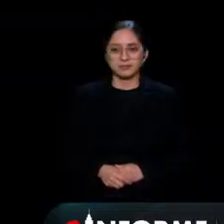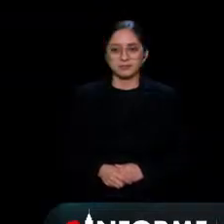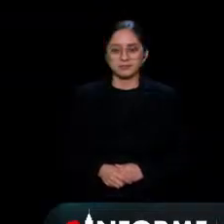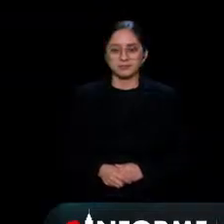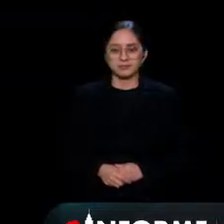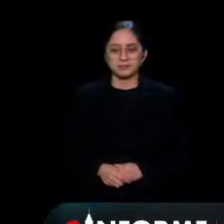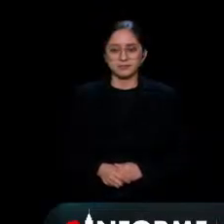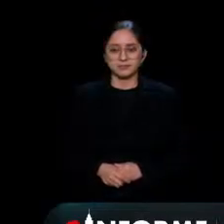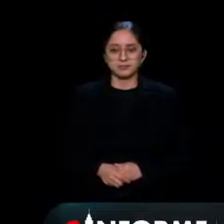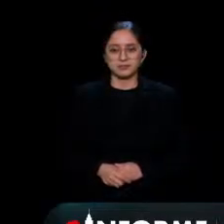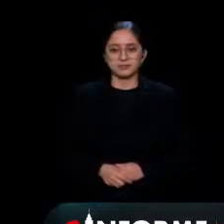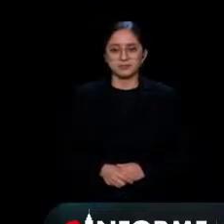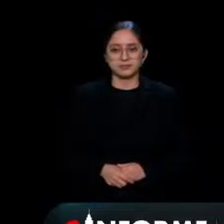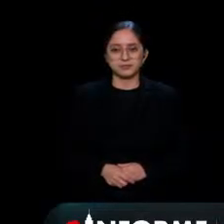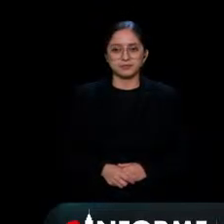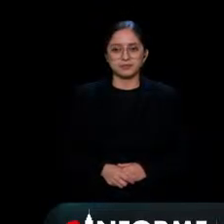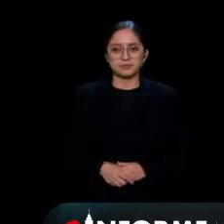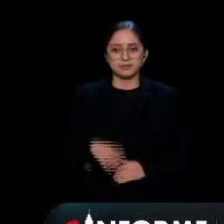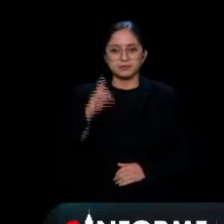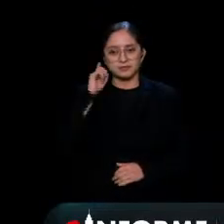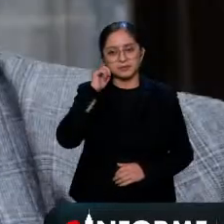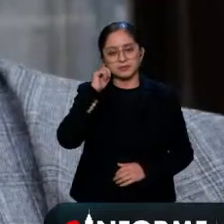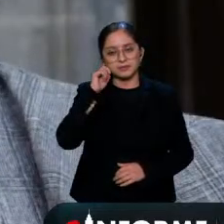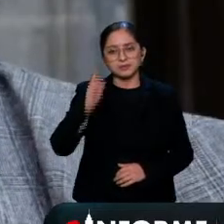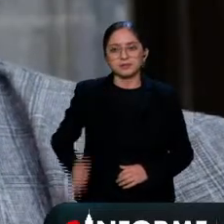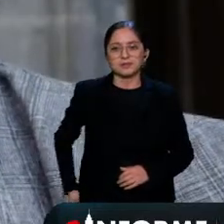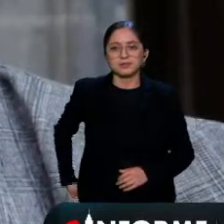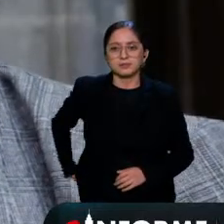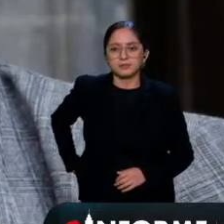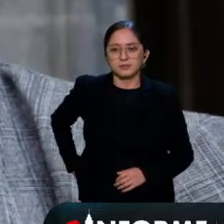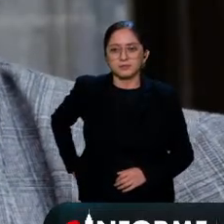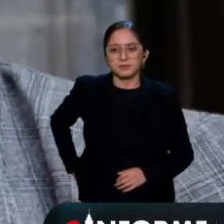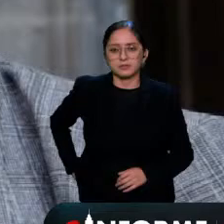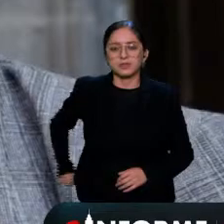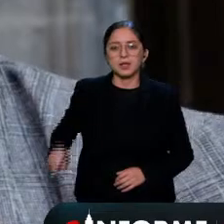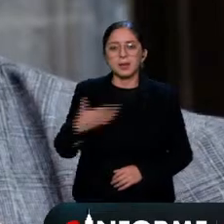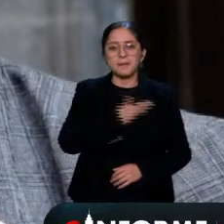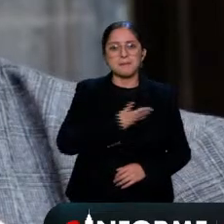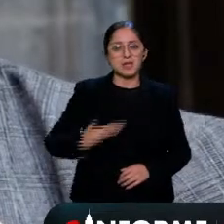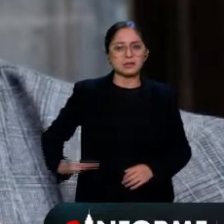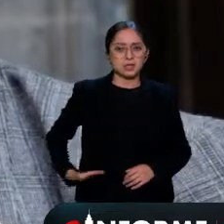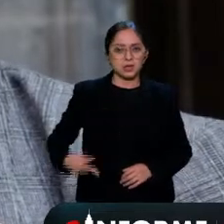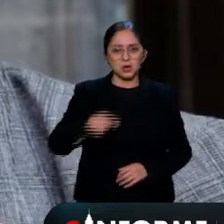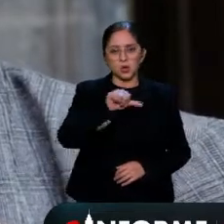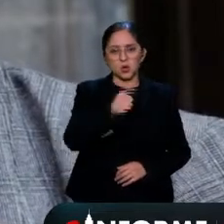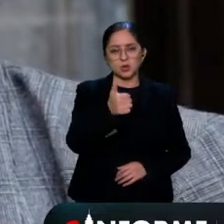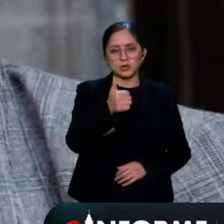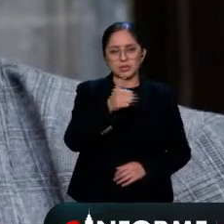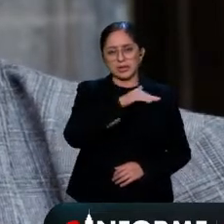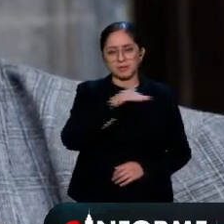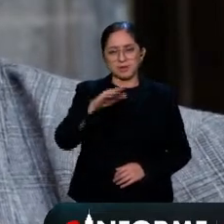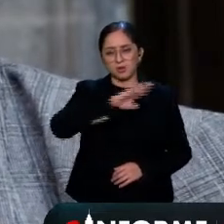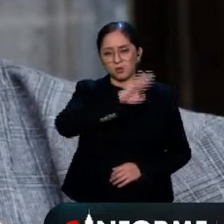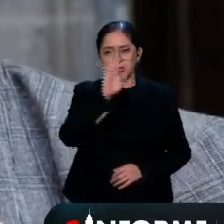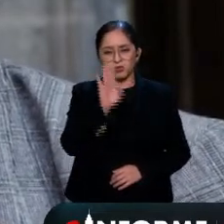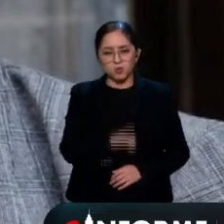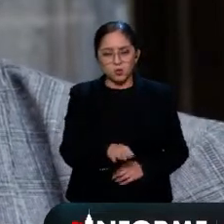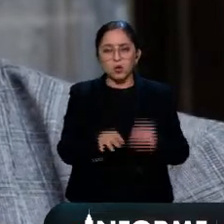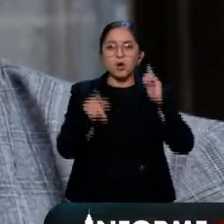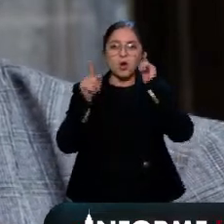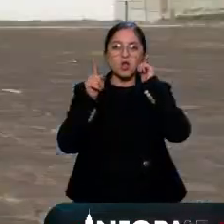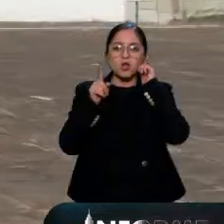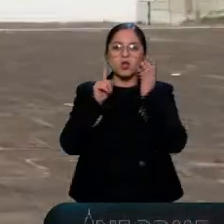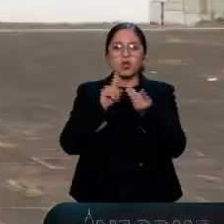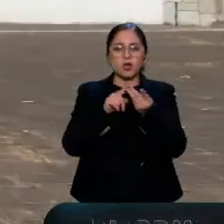el presidente de la república falleció a las 11 y media de la noche veo un 18 de julio en sus habitaciones de